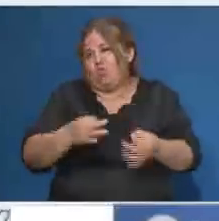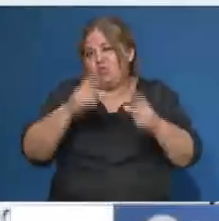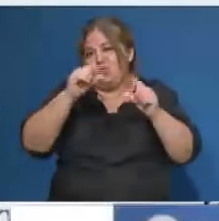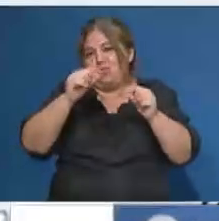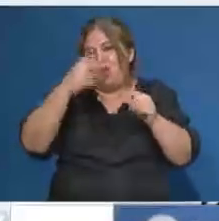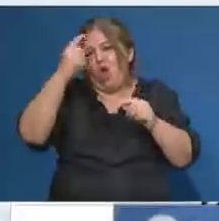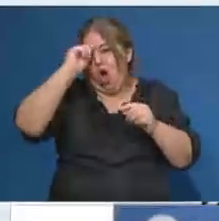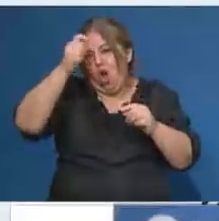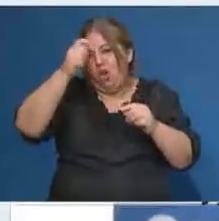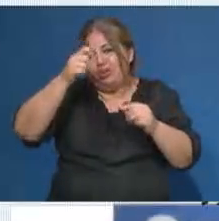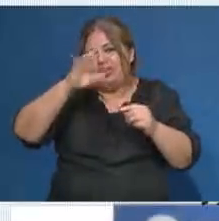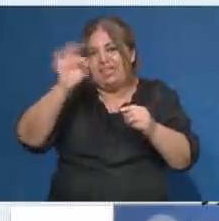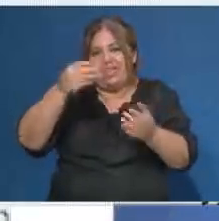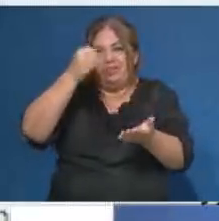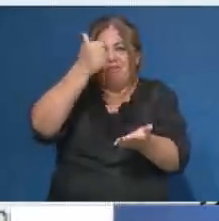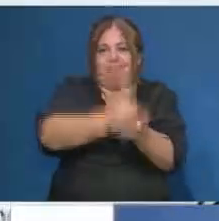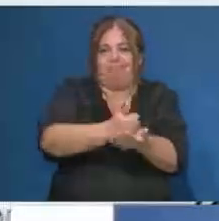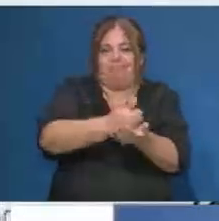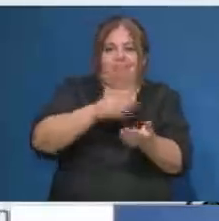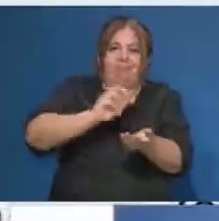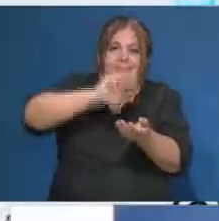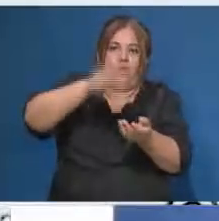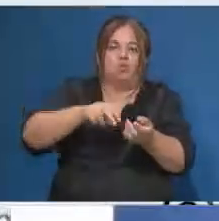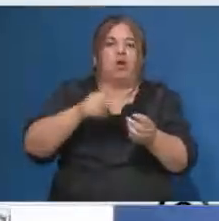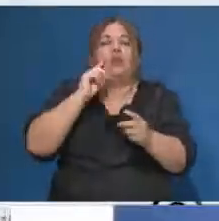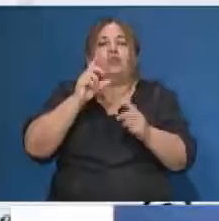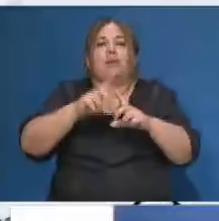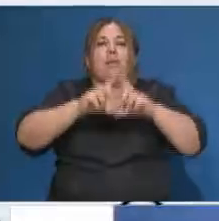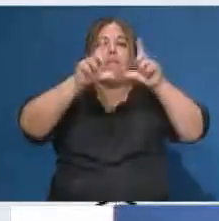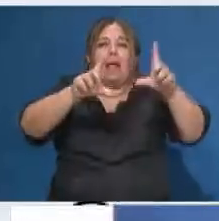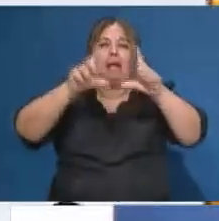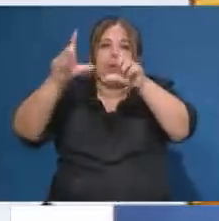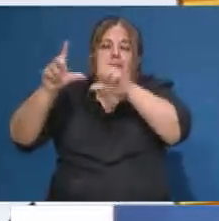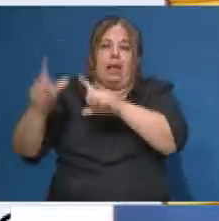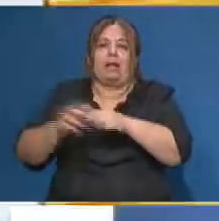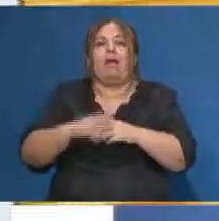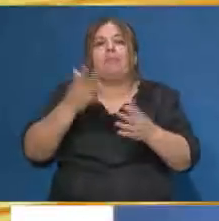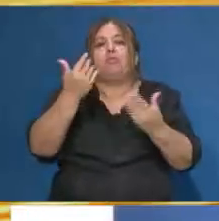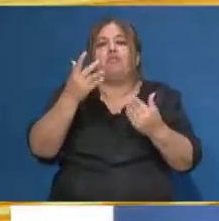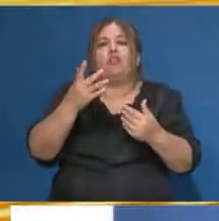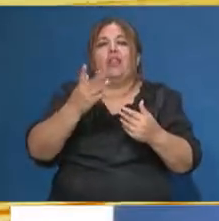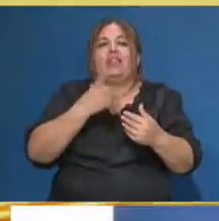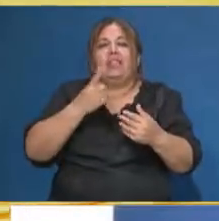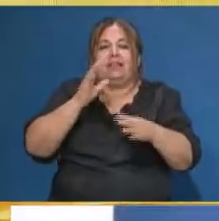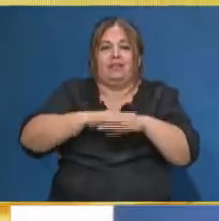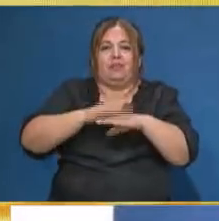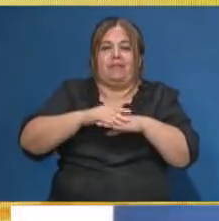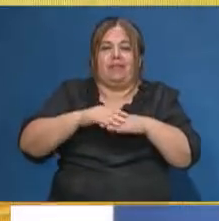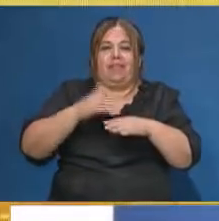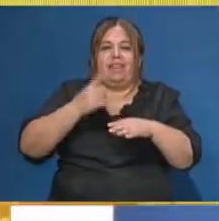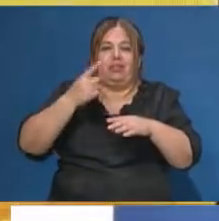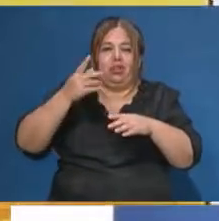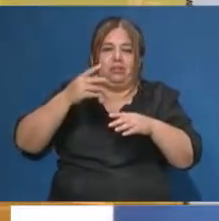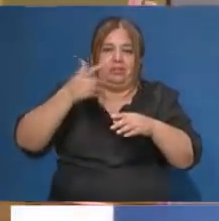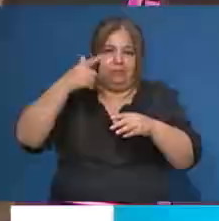algo complicado. Lo que te voy a mostrar ahora es esto mismo, pero en placas. Así que, dile, ponchame acá en la pantalla gigante la compu una vez más,